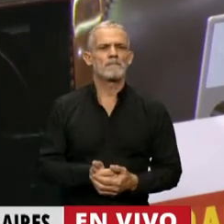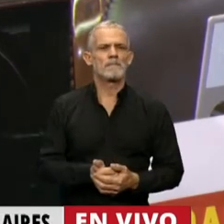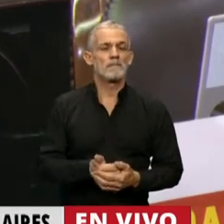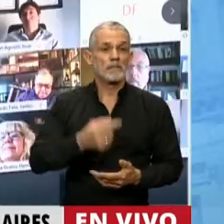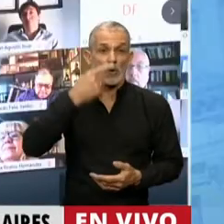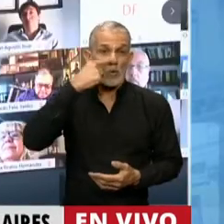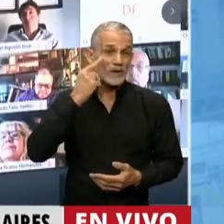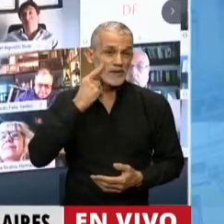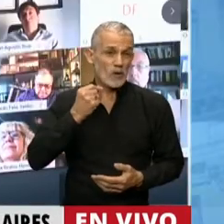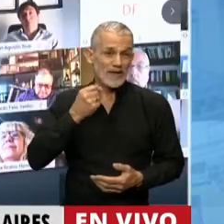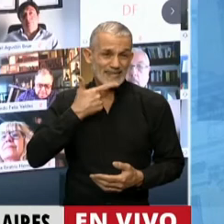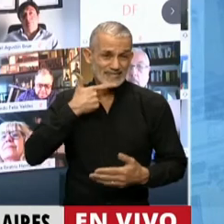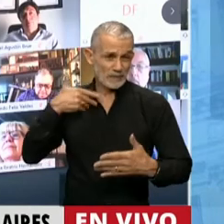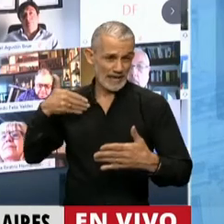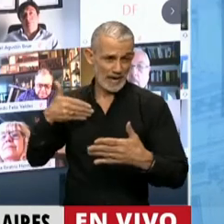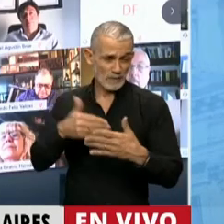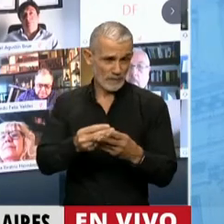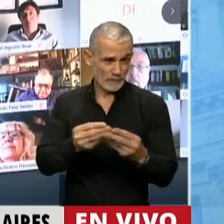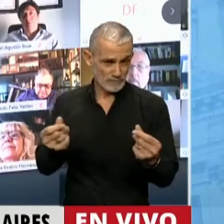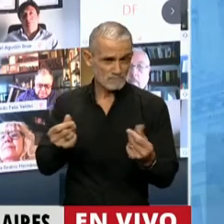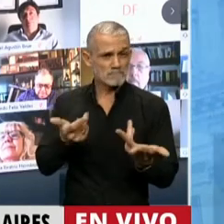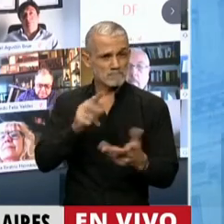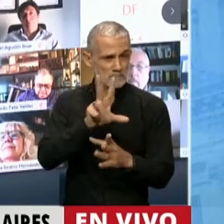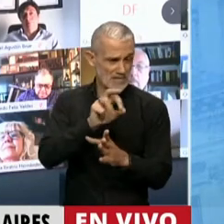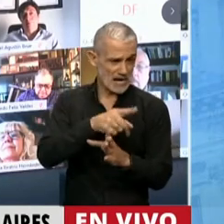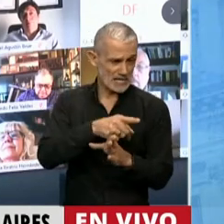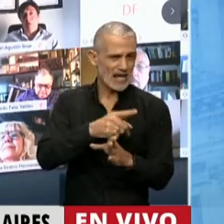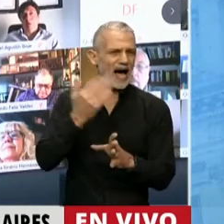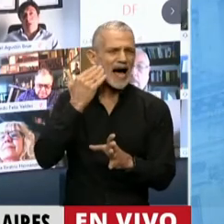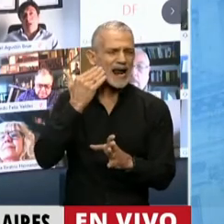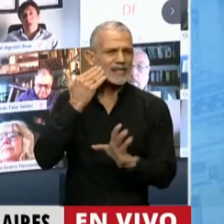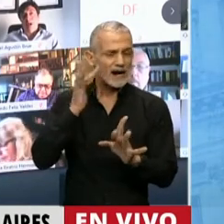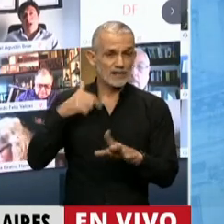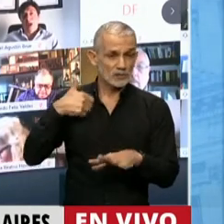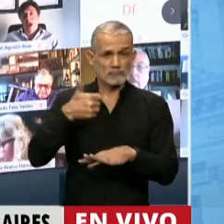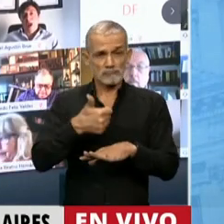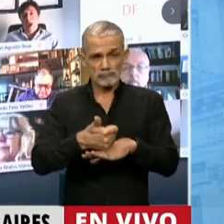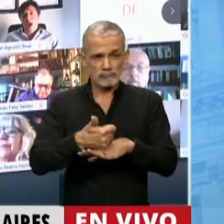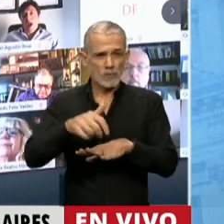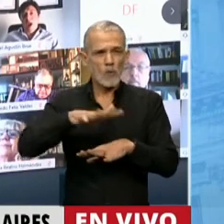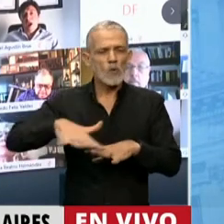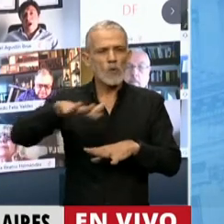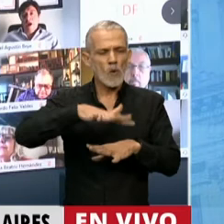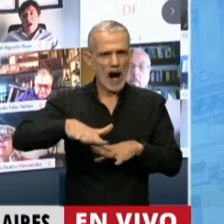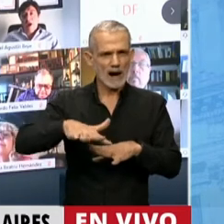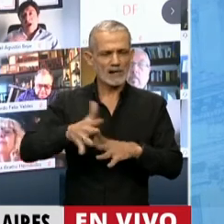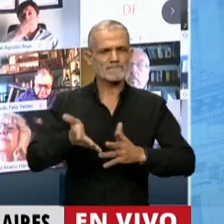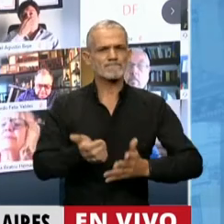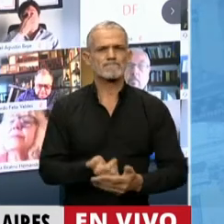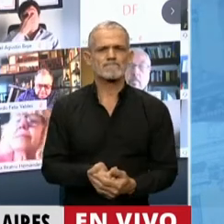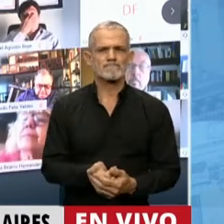último día del mes de septiembre, por la tarde, estuve en un lugar donde,